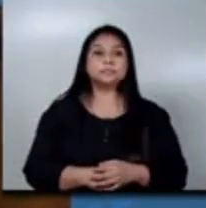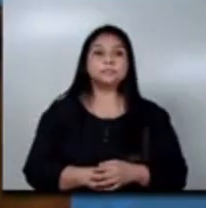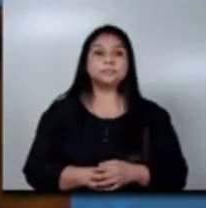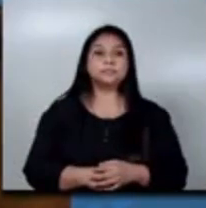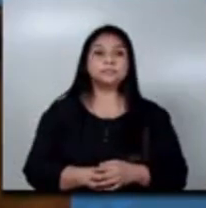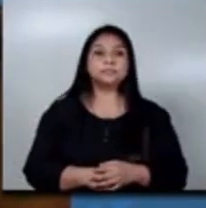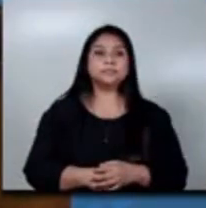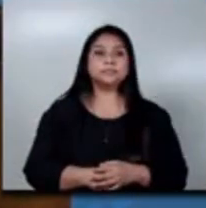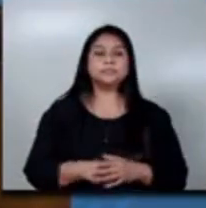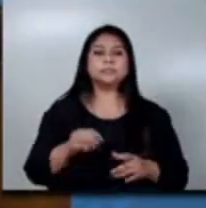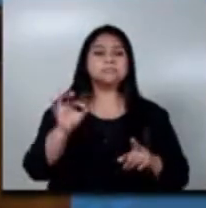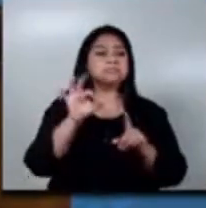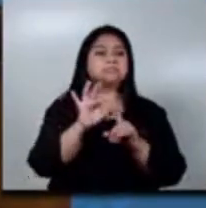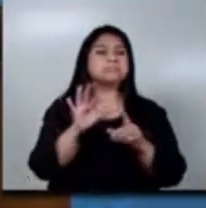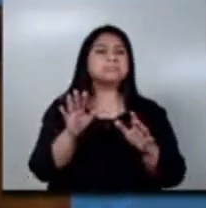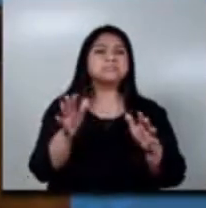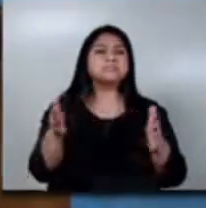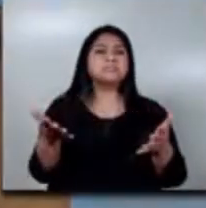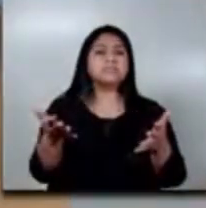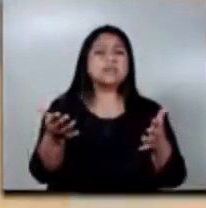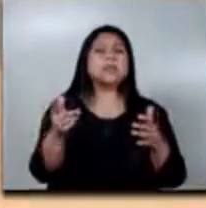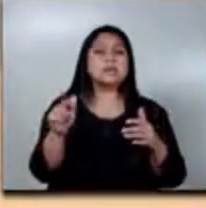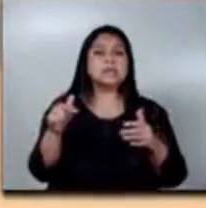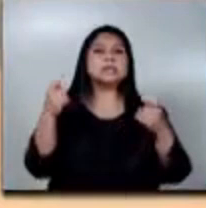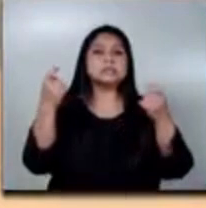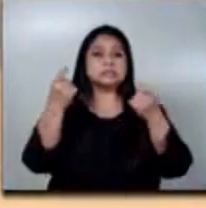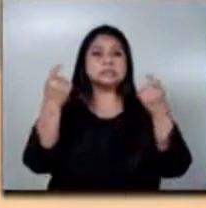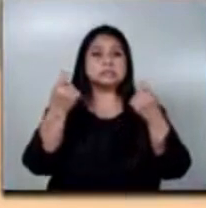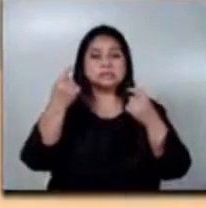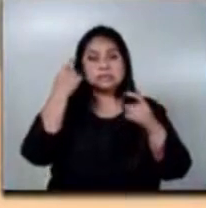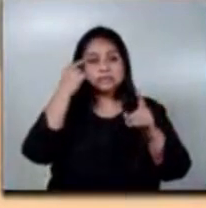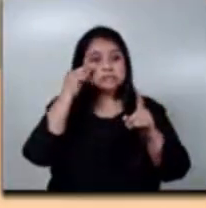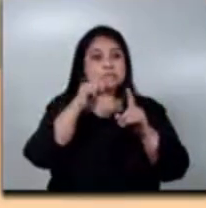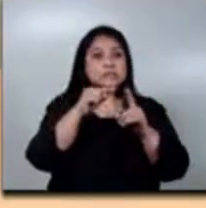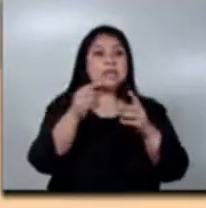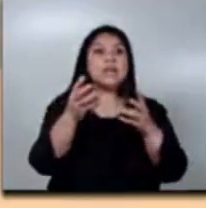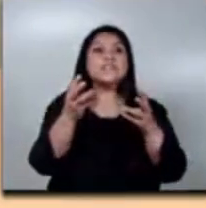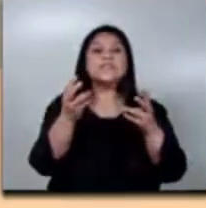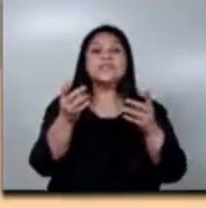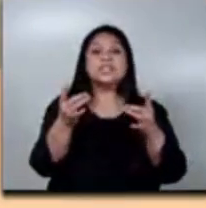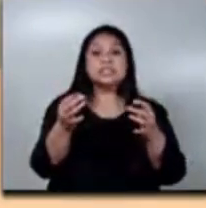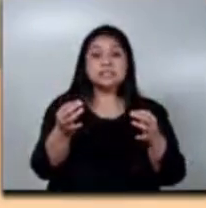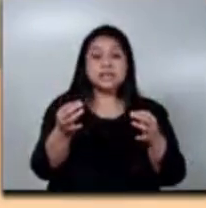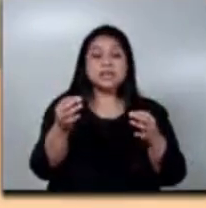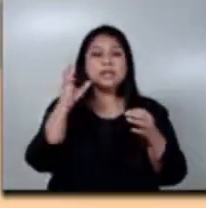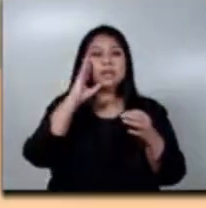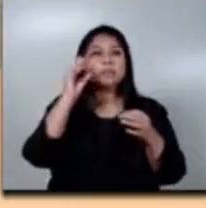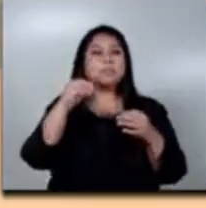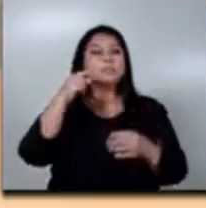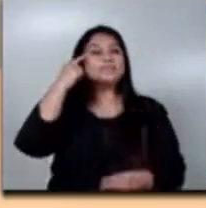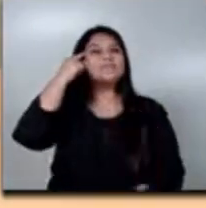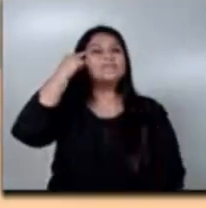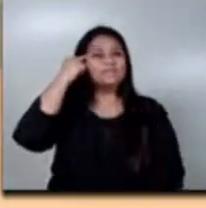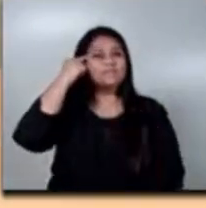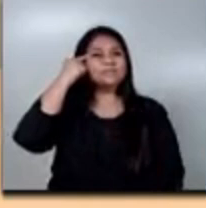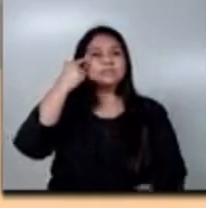El objetivo, precisamente, de celebrarla en esta fecha es porque se pensó en